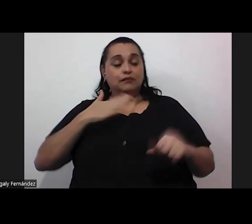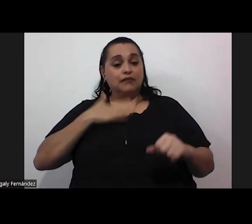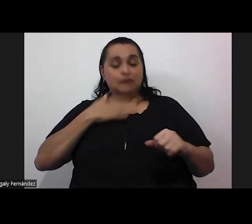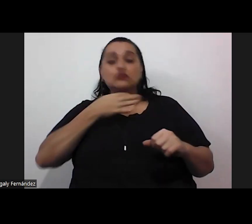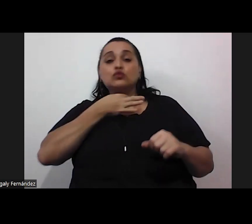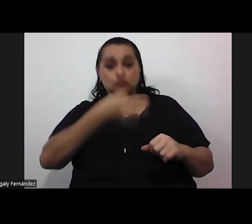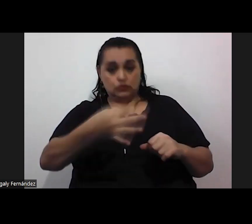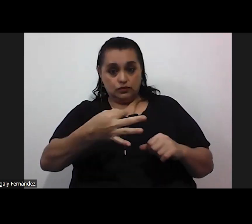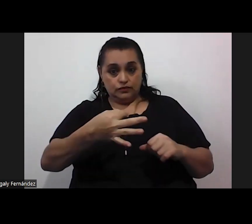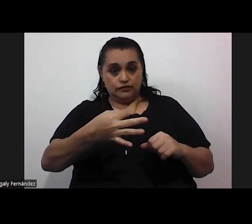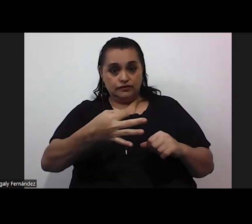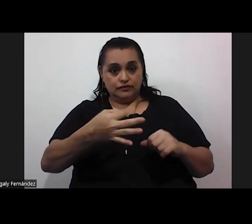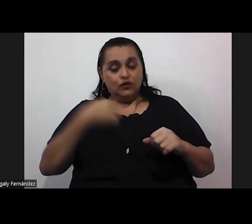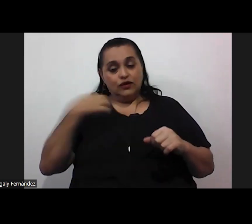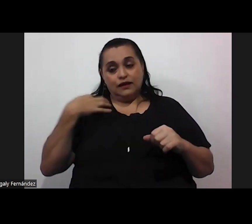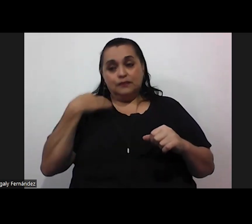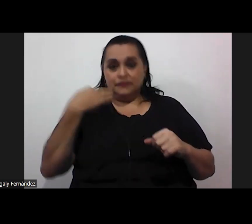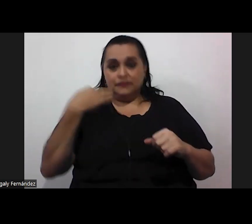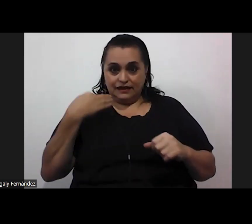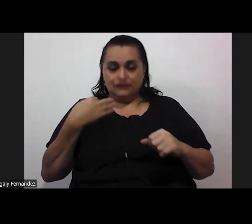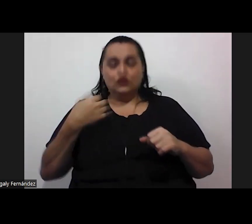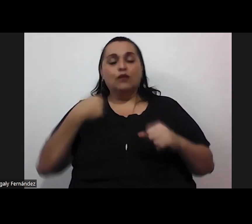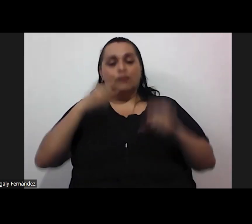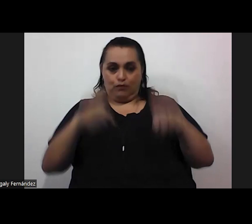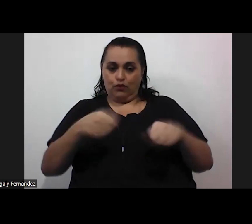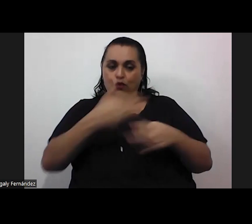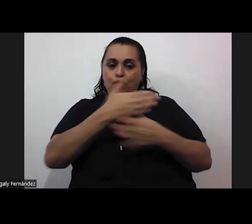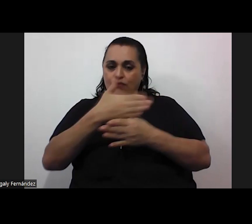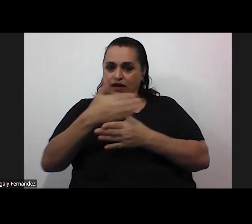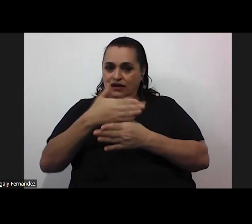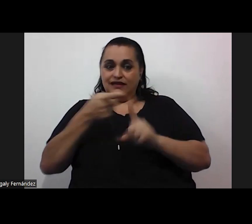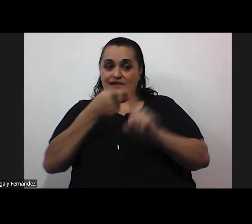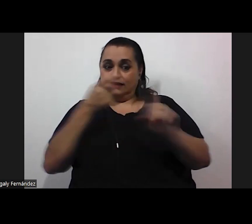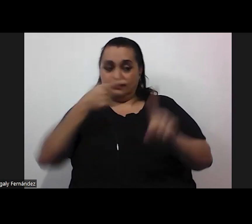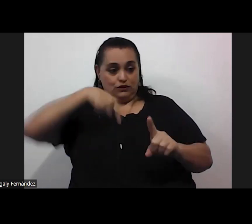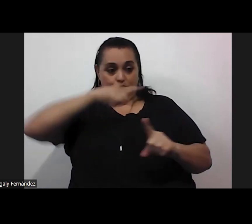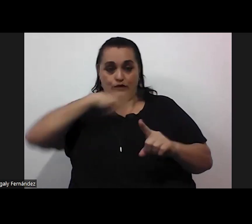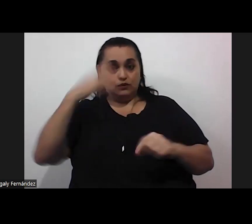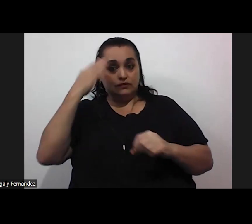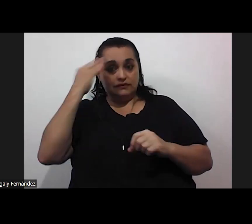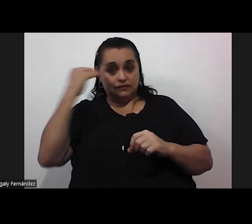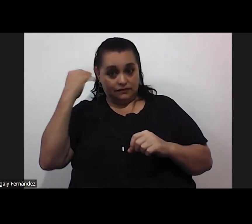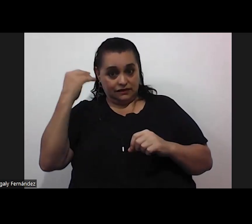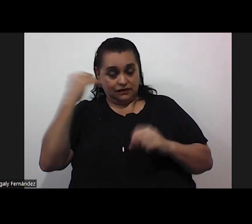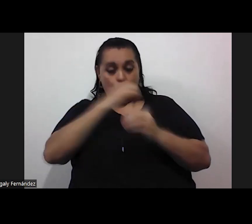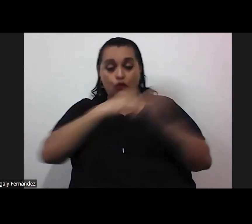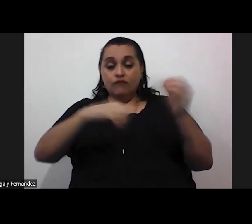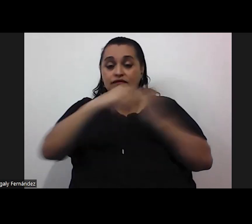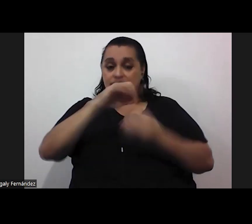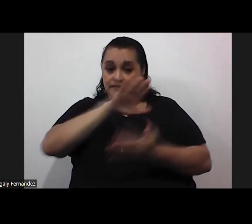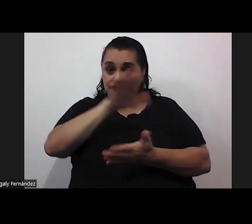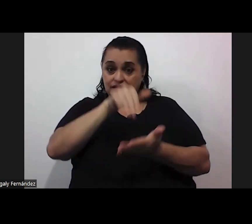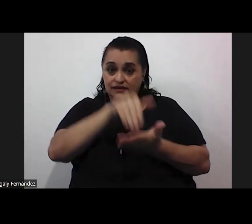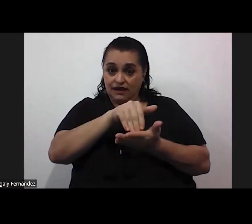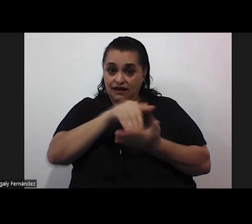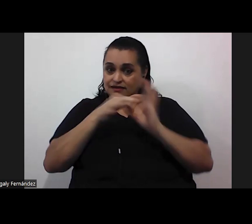gusto recibir esta invitación y poder compartir un poquito desde nuestra experiencia desde oficinas centrales sobre